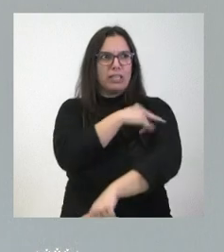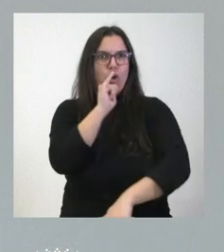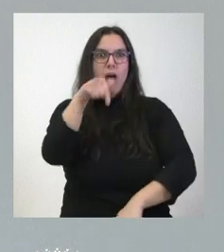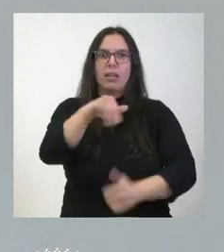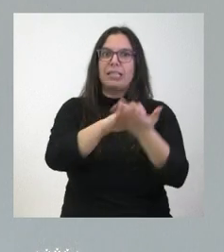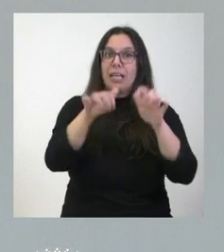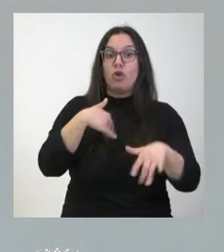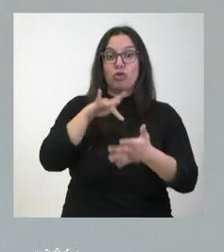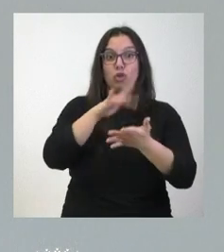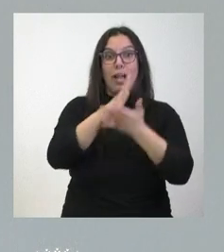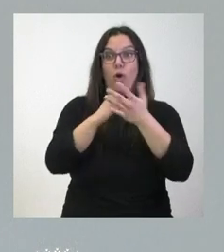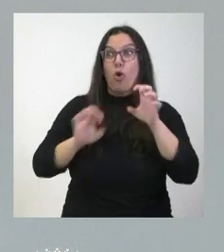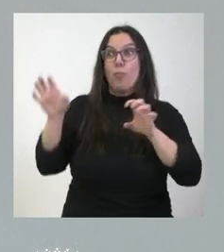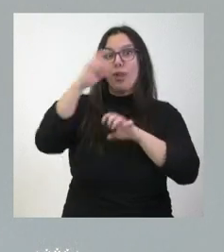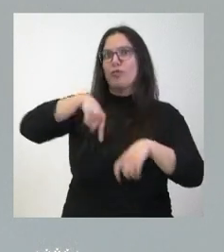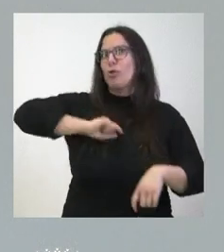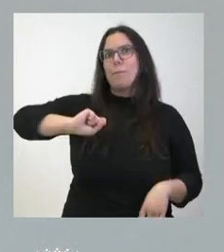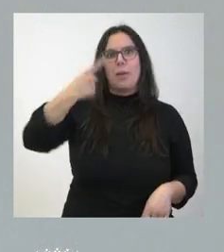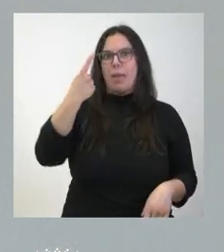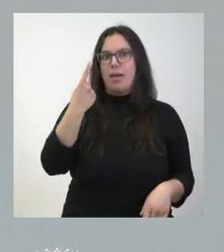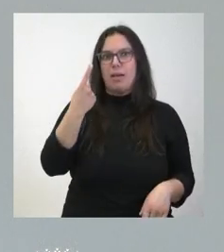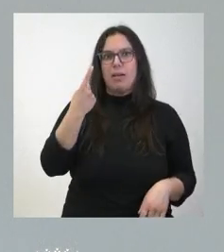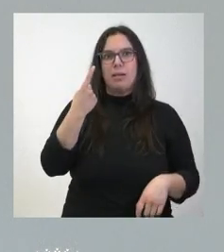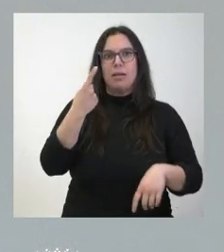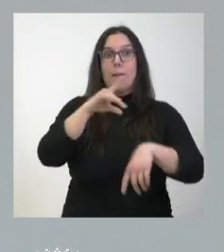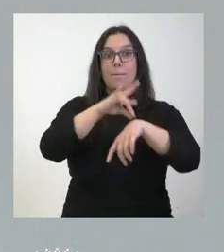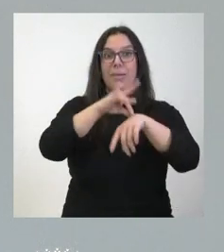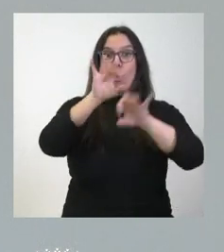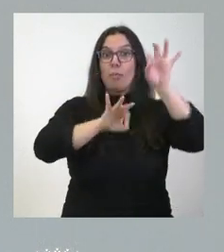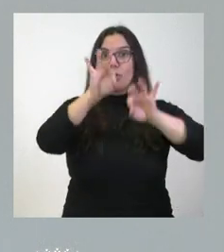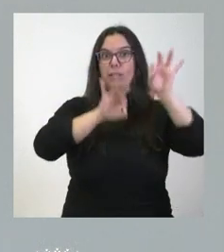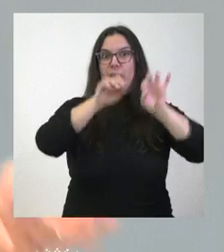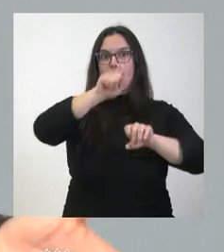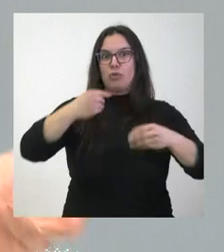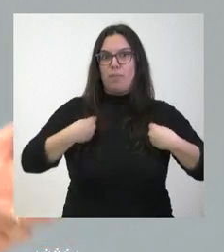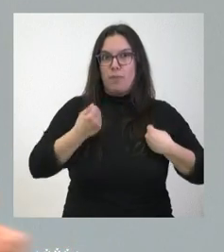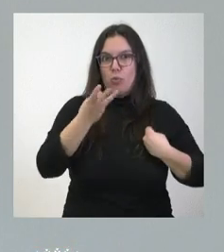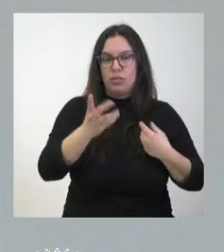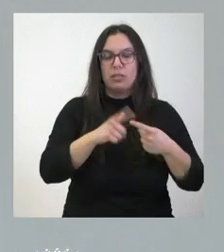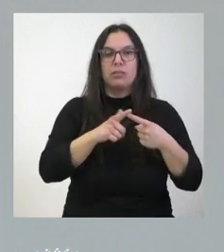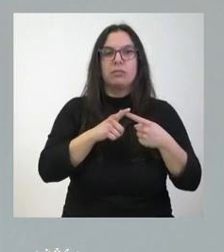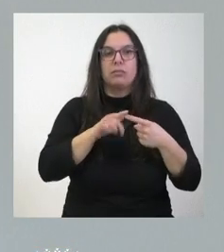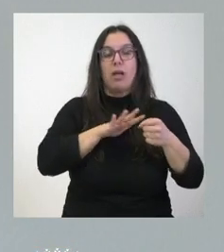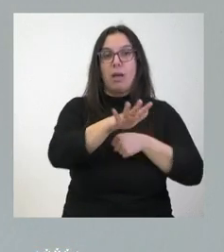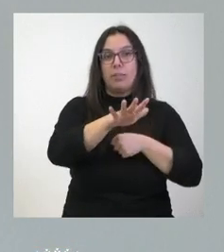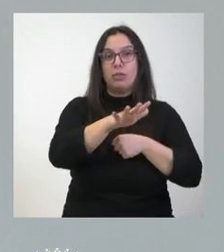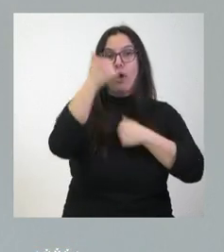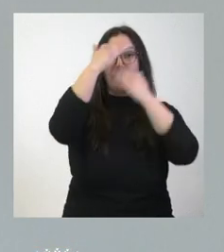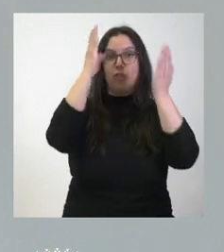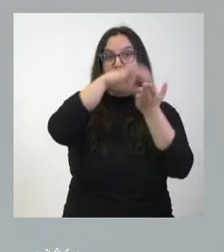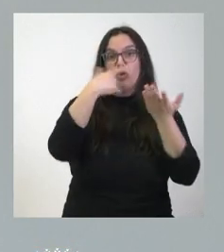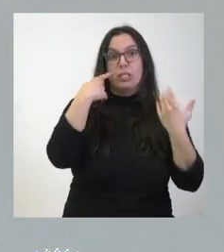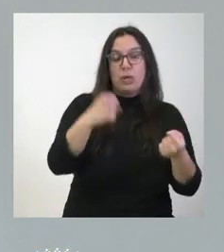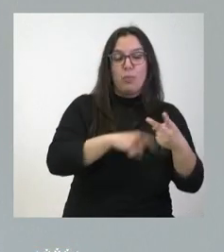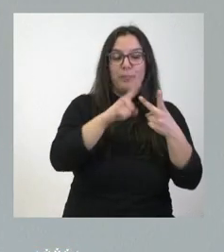es la primera comunidad autónoma en número de médicos por habitante en el ámbito de la atención primaria,